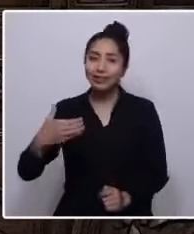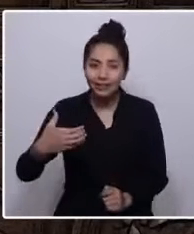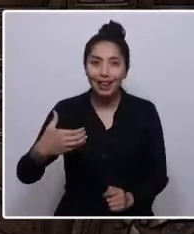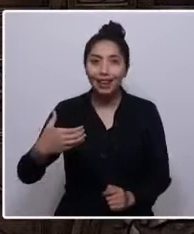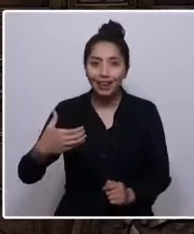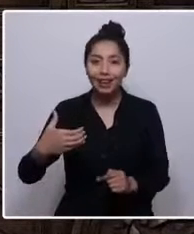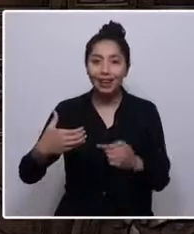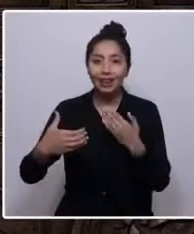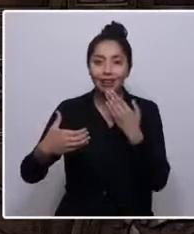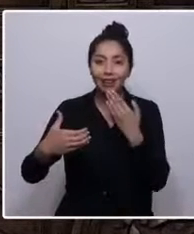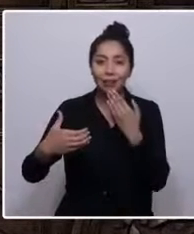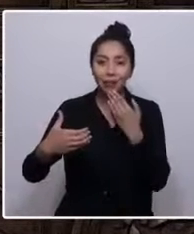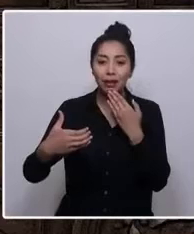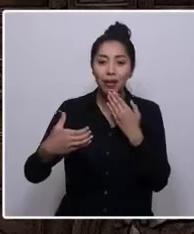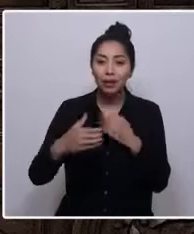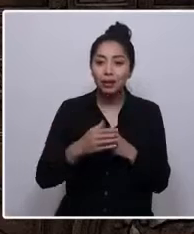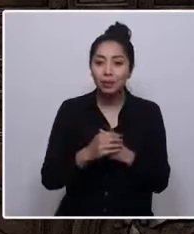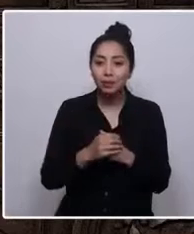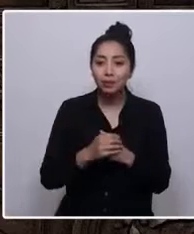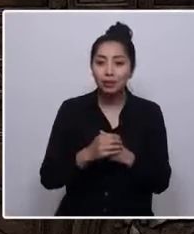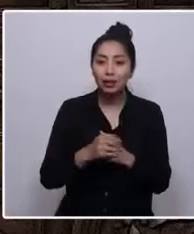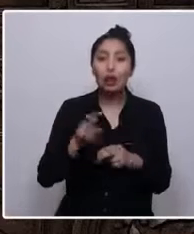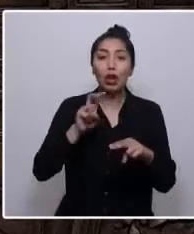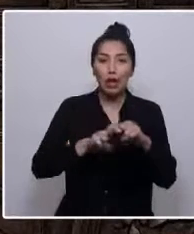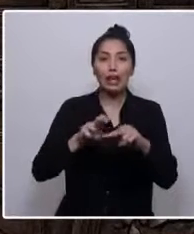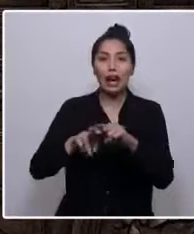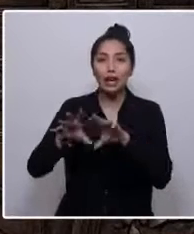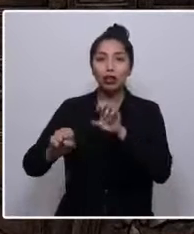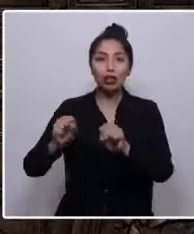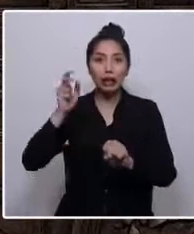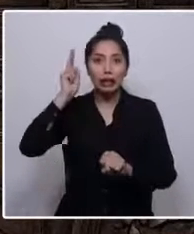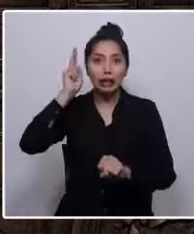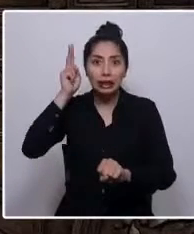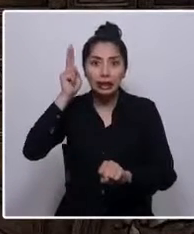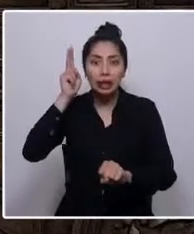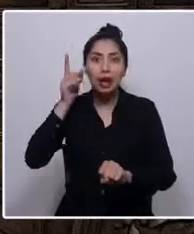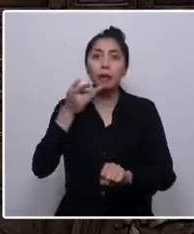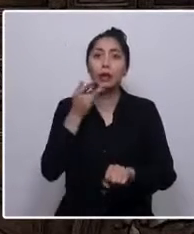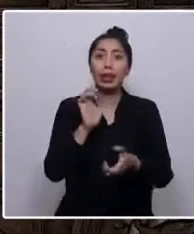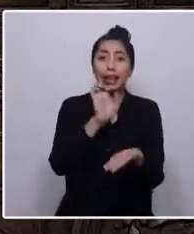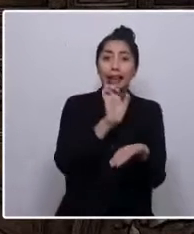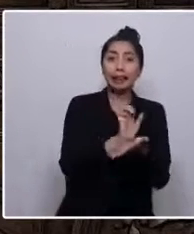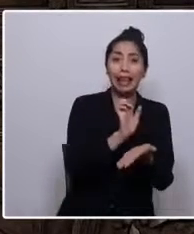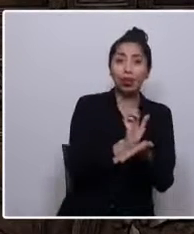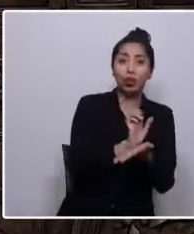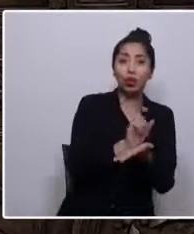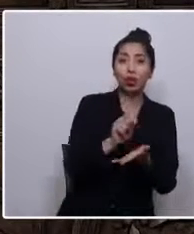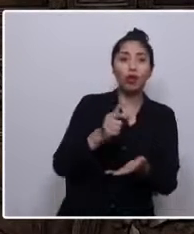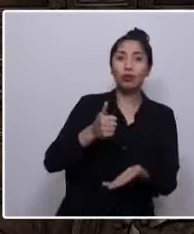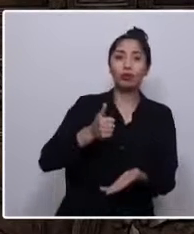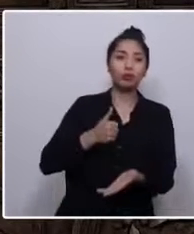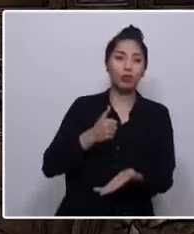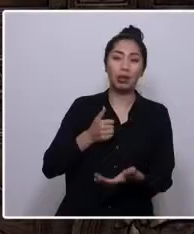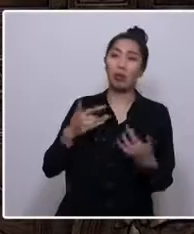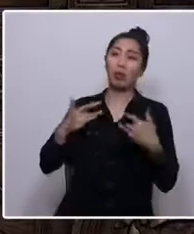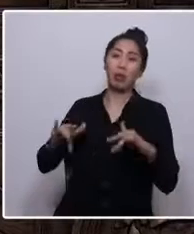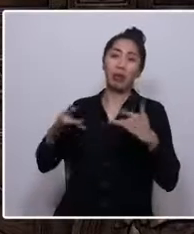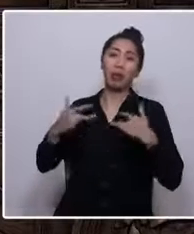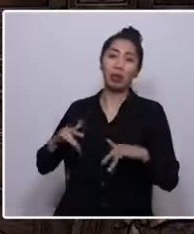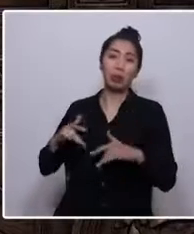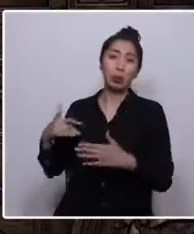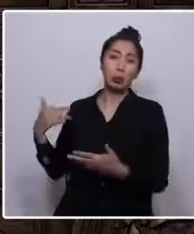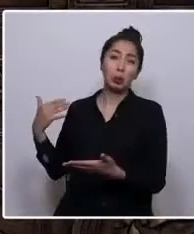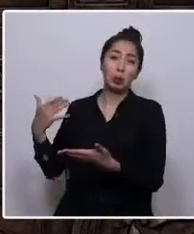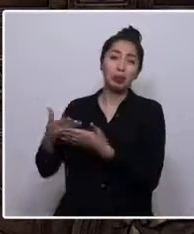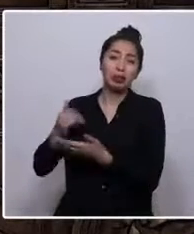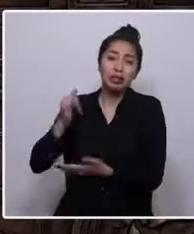los escaños indígenas frente a un Estado que les ha fallado siempre. Y aún así, asumir el